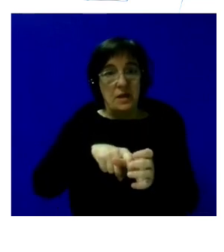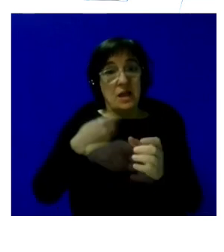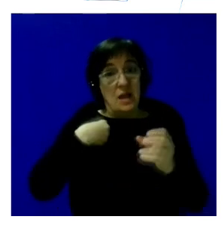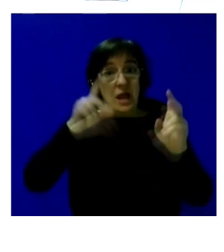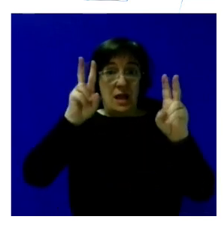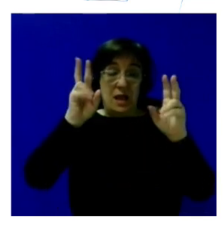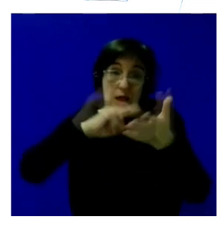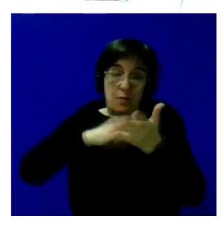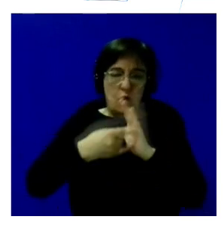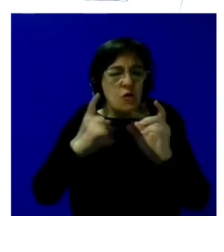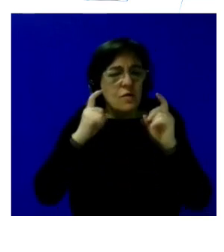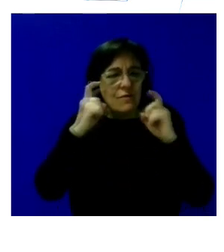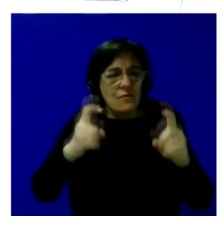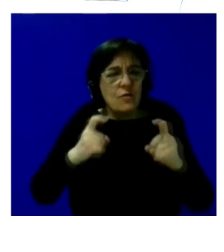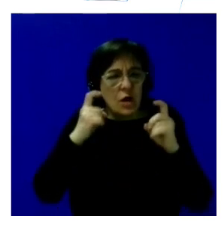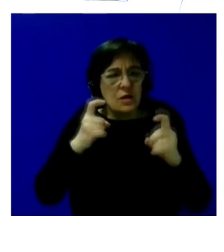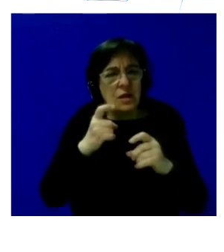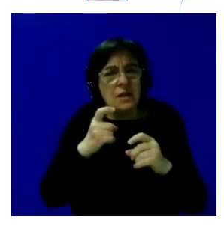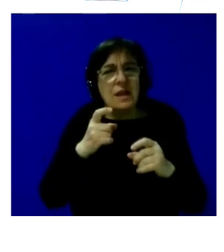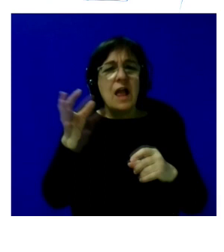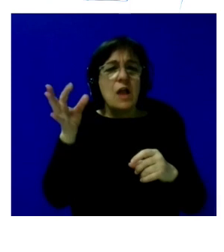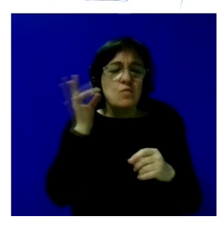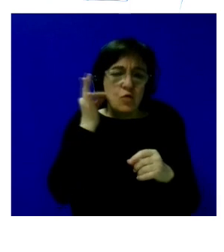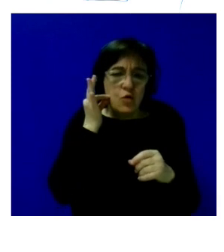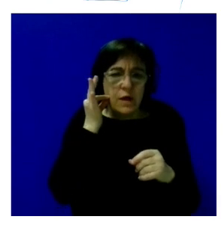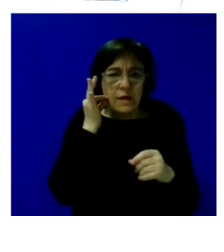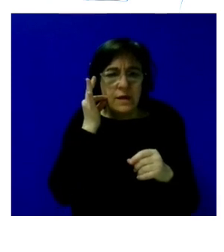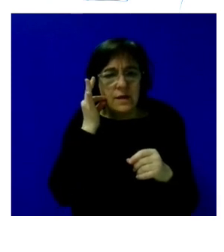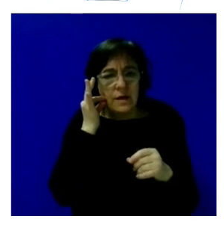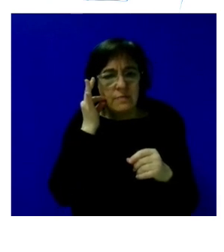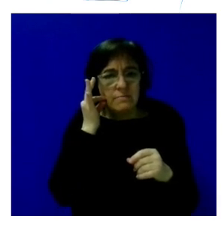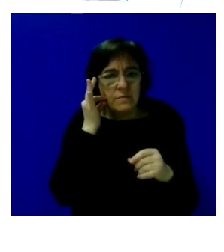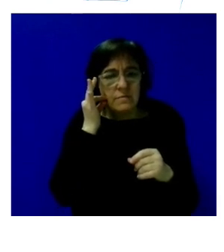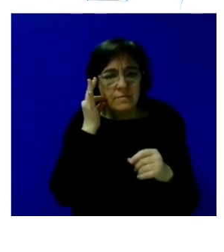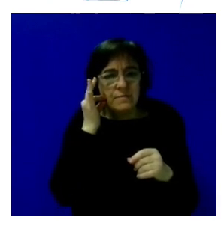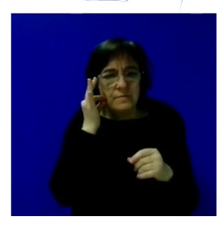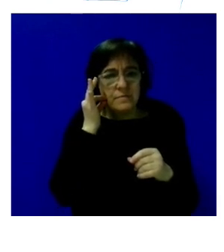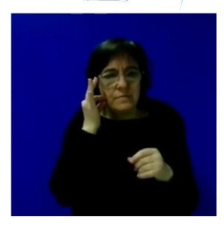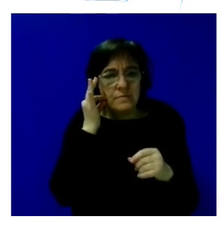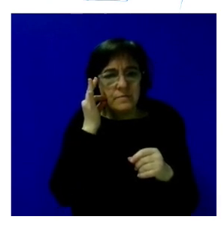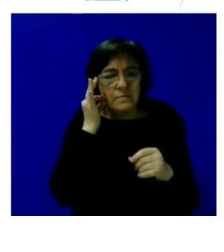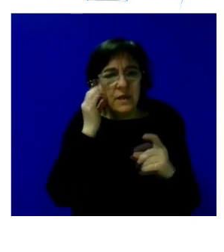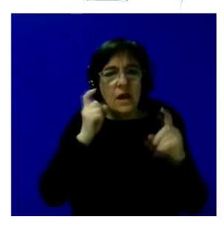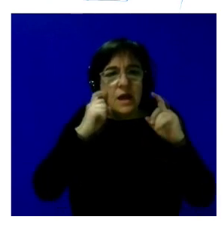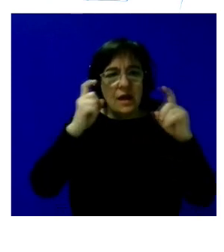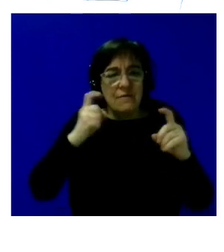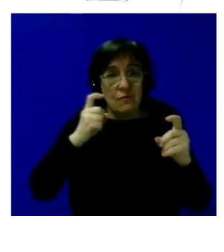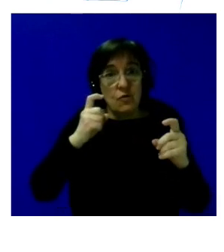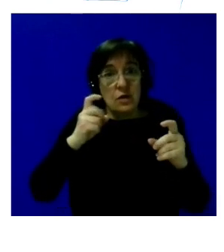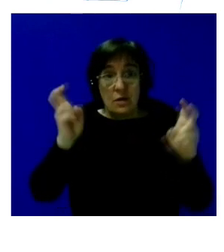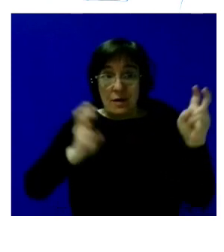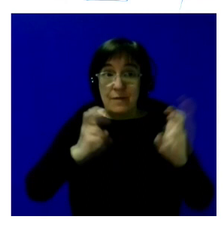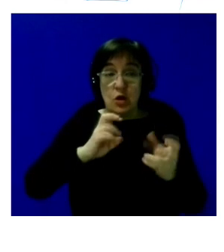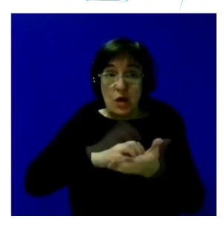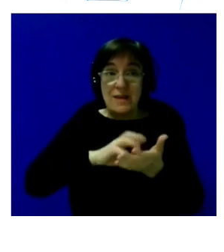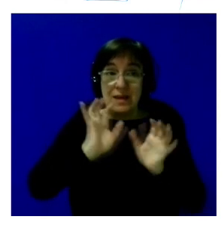hecho un esfuerzo explícito la mayor parte de las mujeres han venido del esfuerzo que ha hecho Castilla y León y